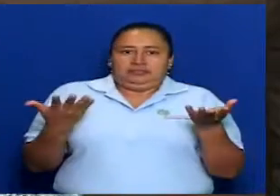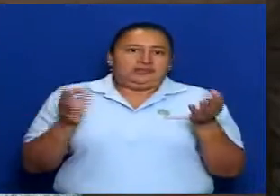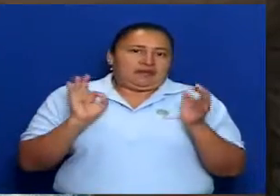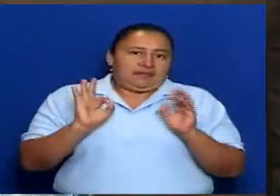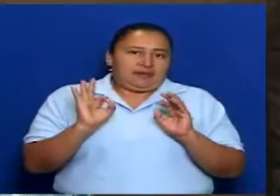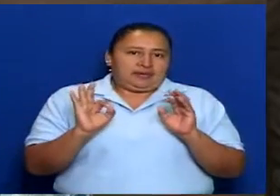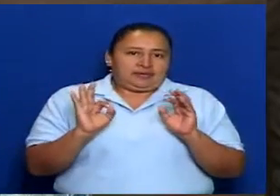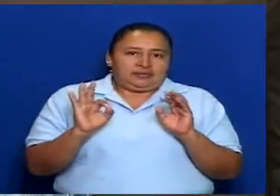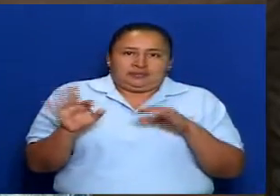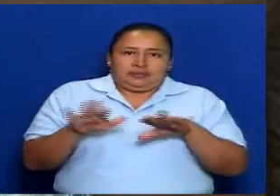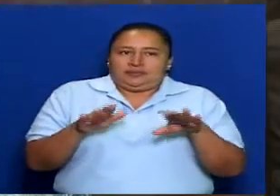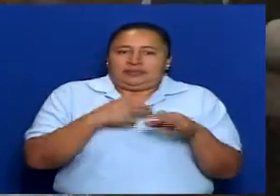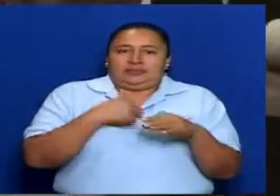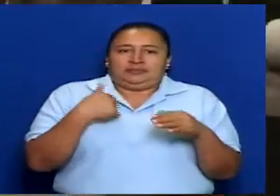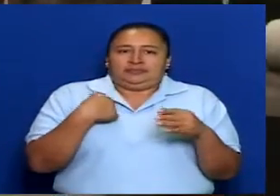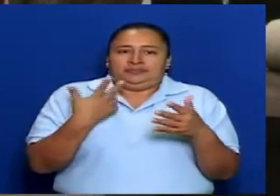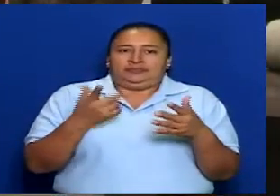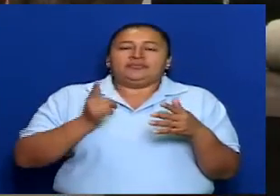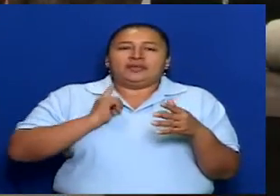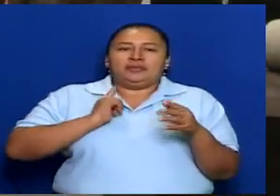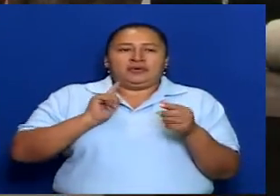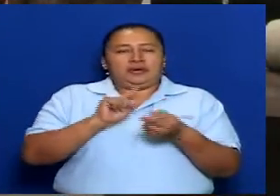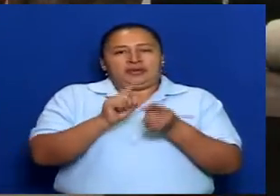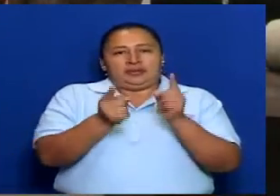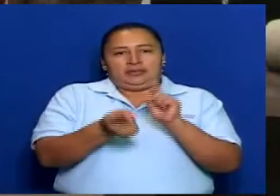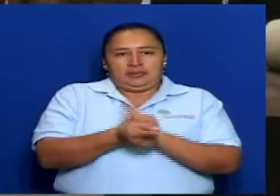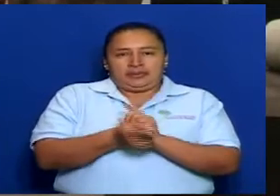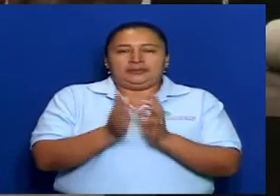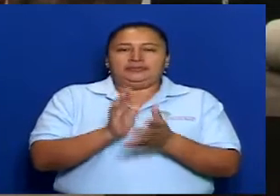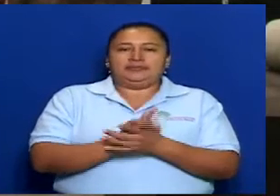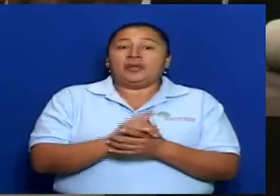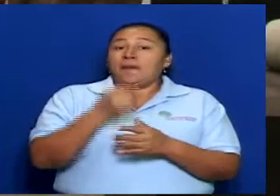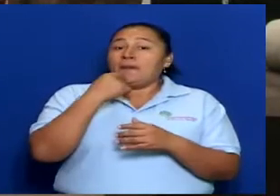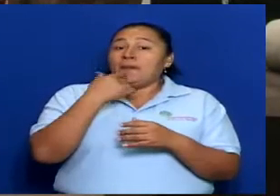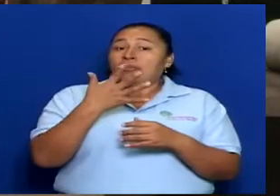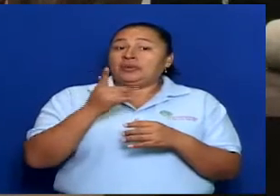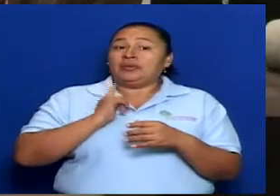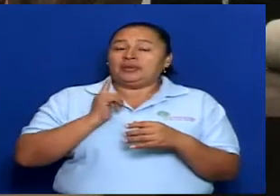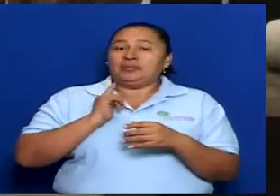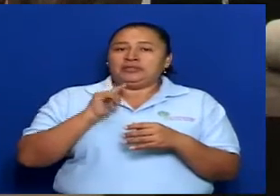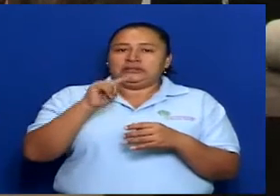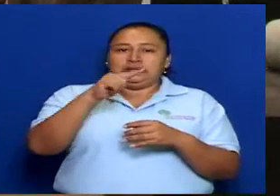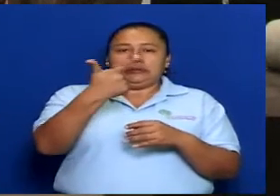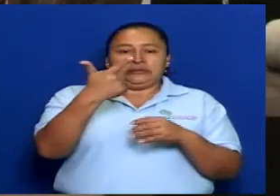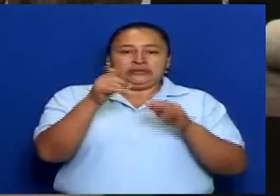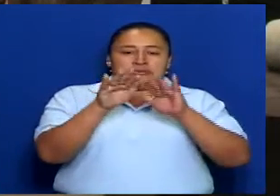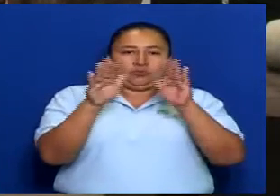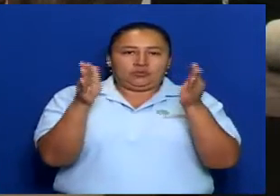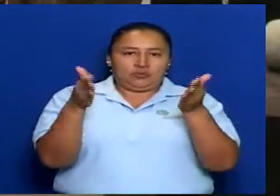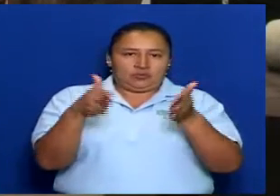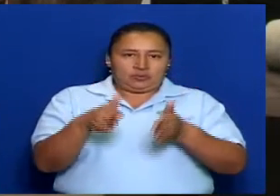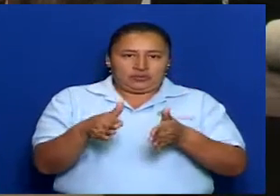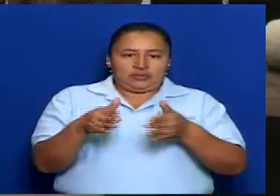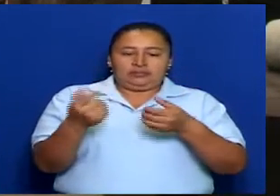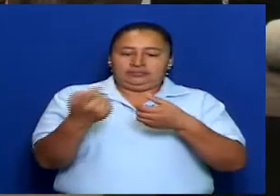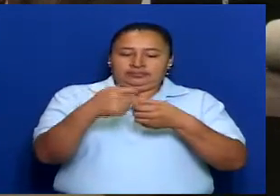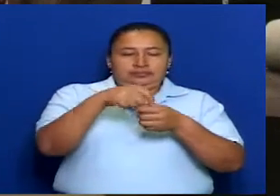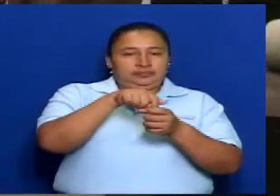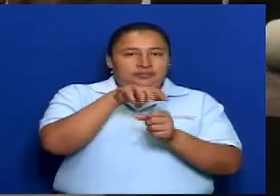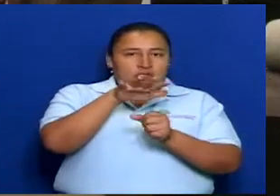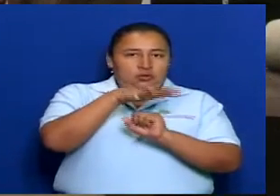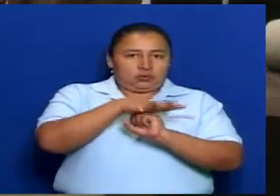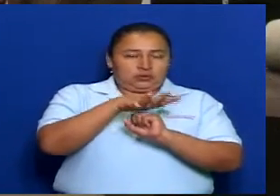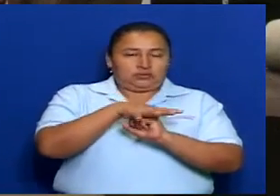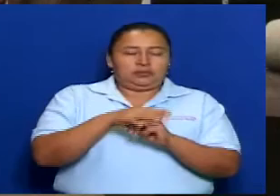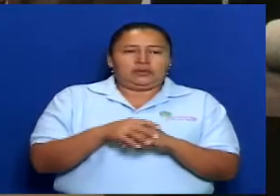podría ser. No tendría, teníamos que cambiar eso porque tenemos siete mujeres dentro de lo que la comisión.